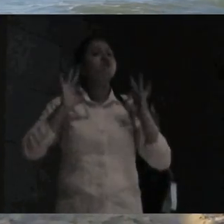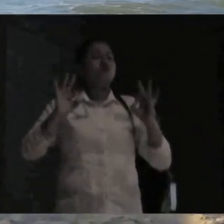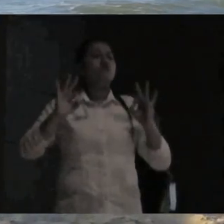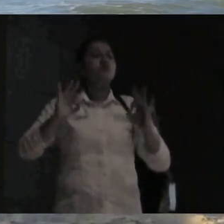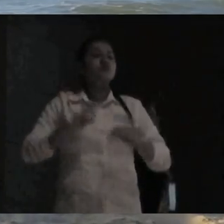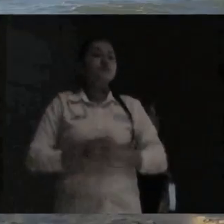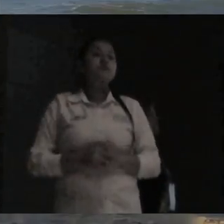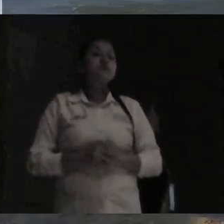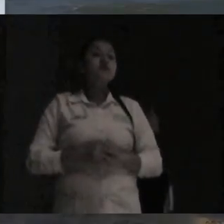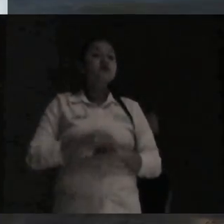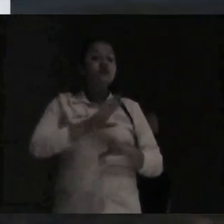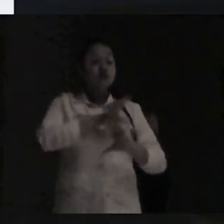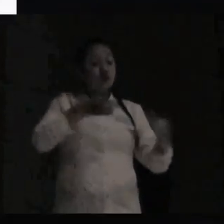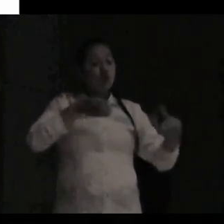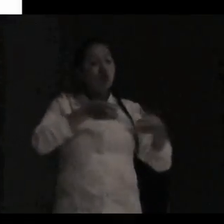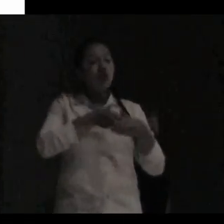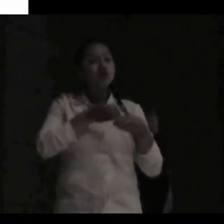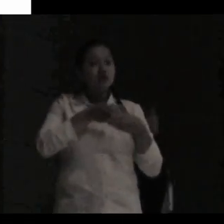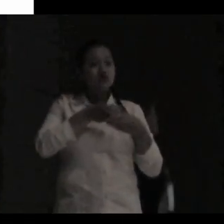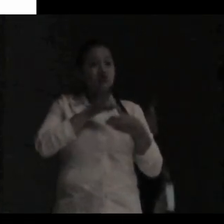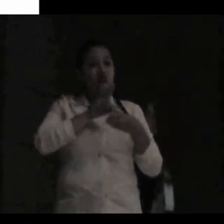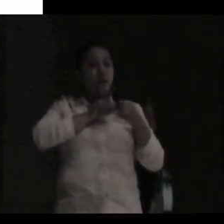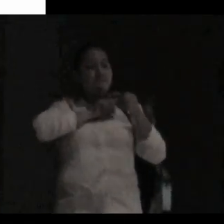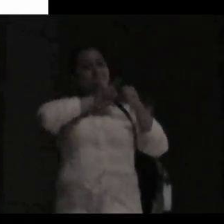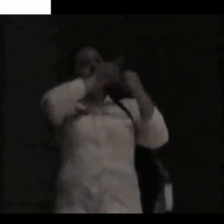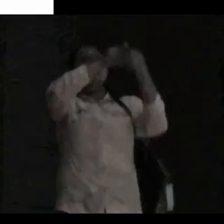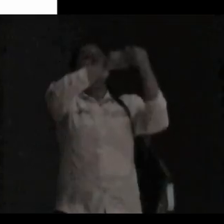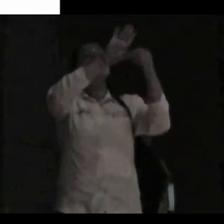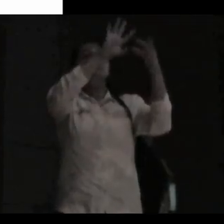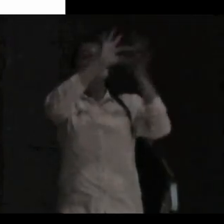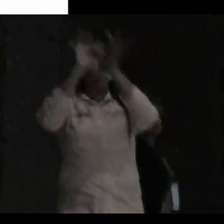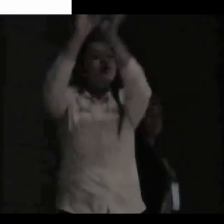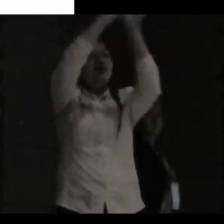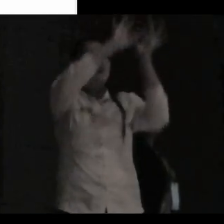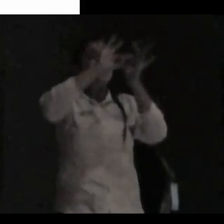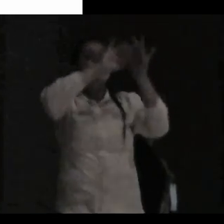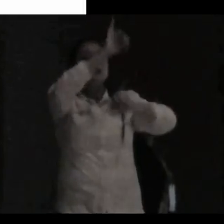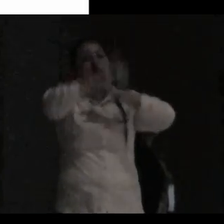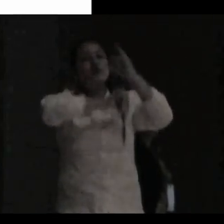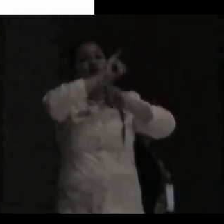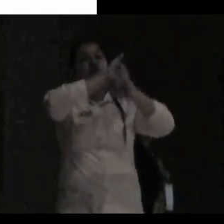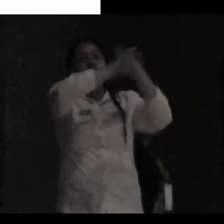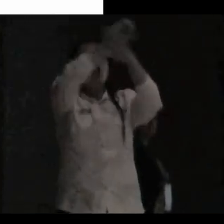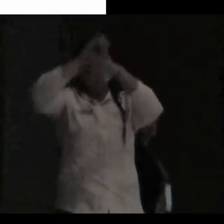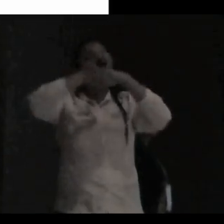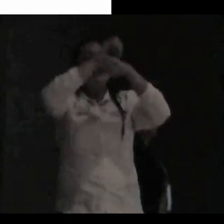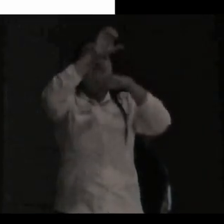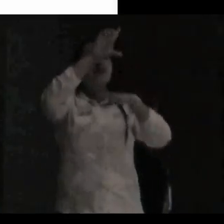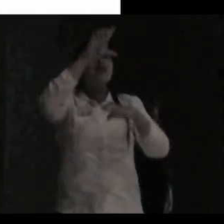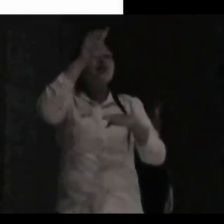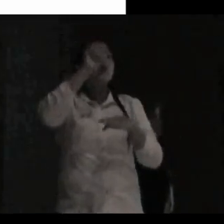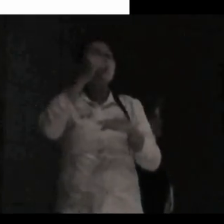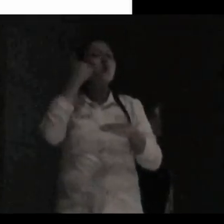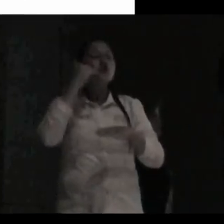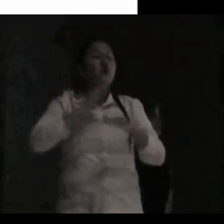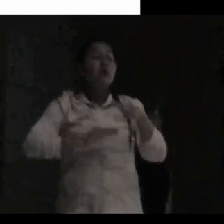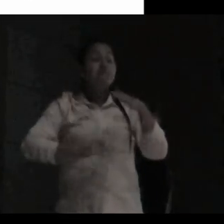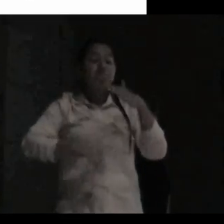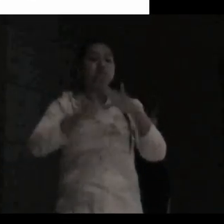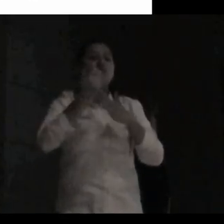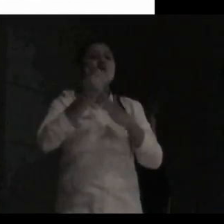Es miembro pleno de la Alianza Internacional de Asociaciones de ELA desde junio de 2010.